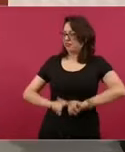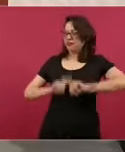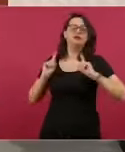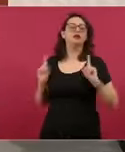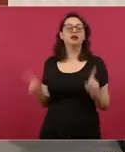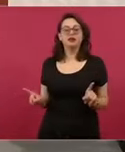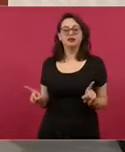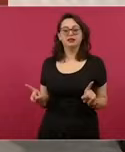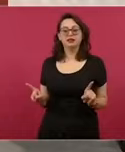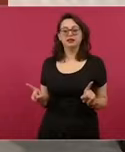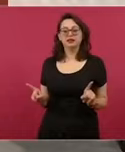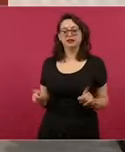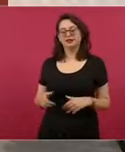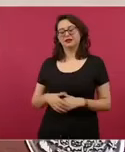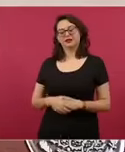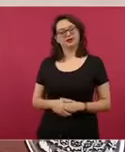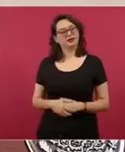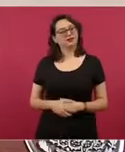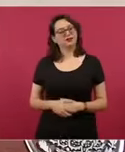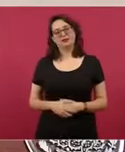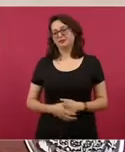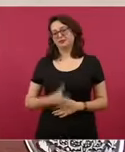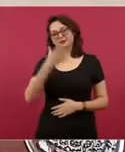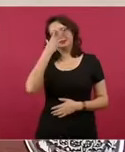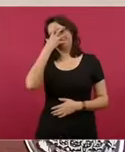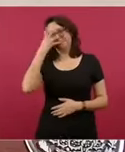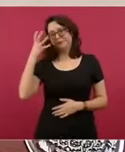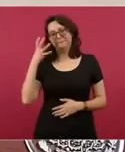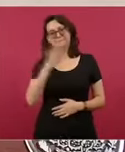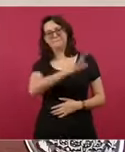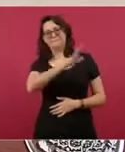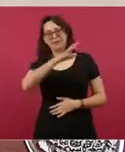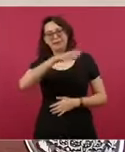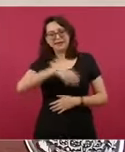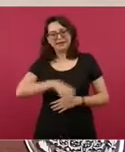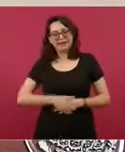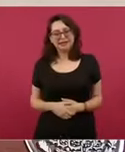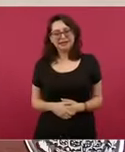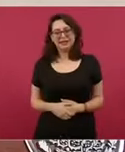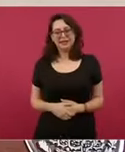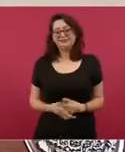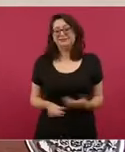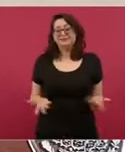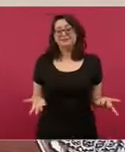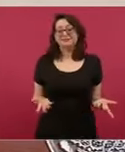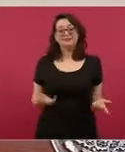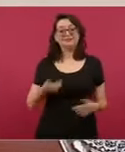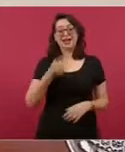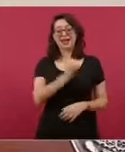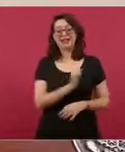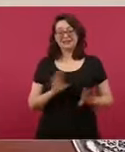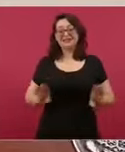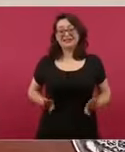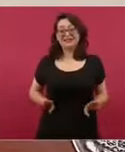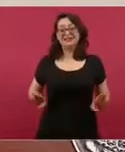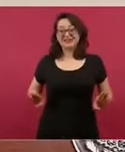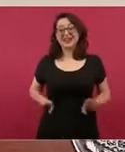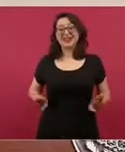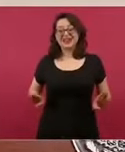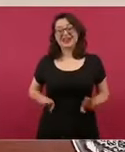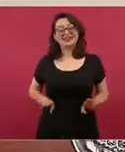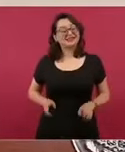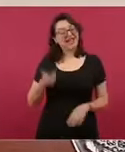este cara dura, es que así son. No, no